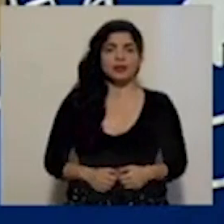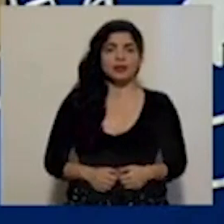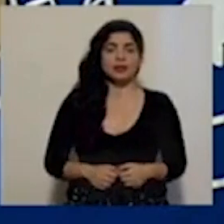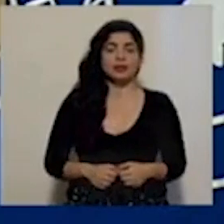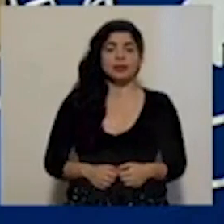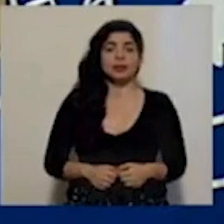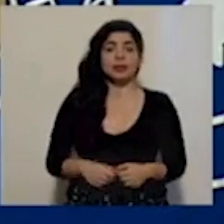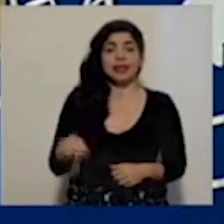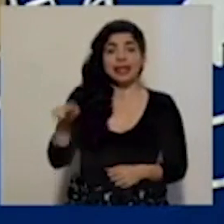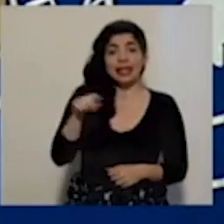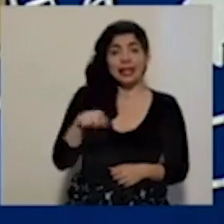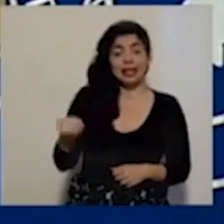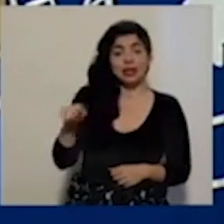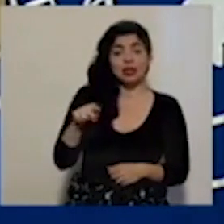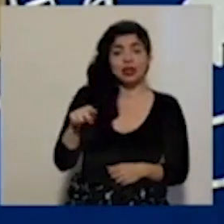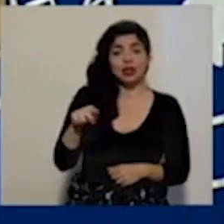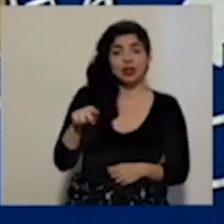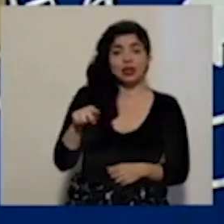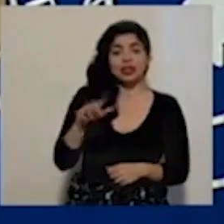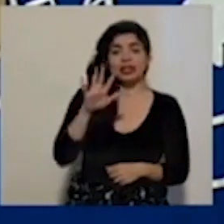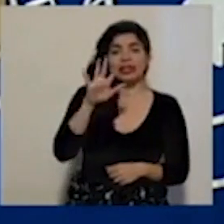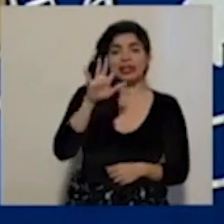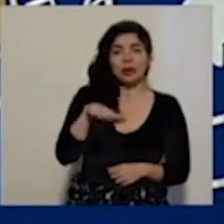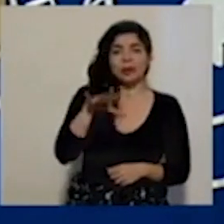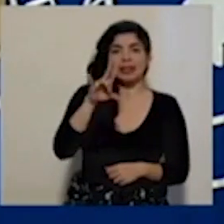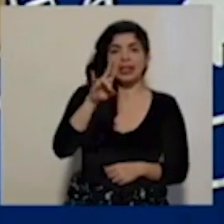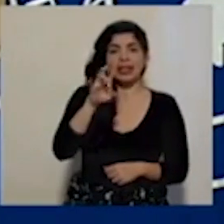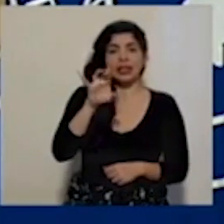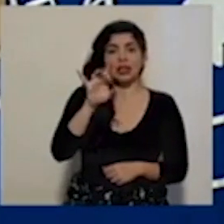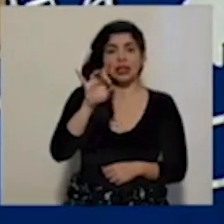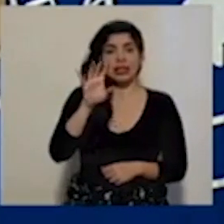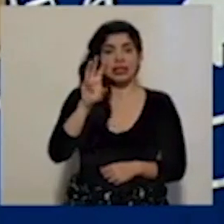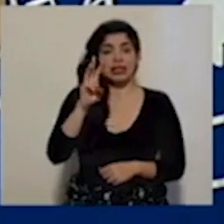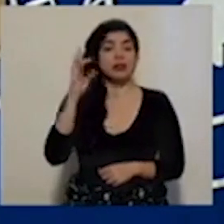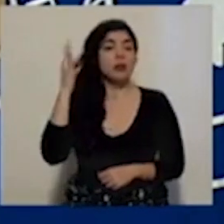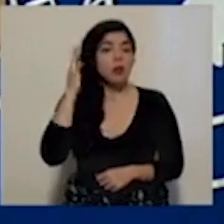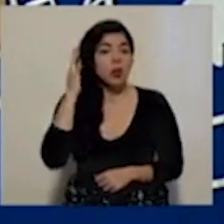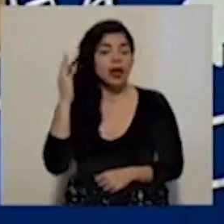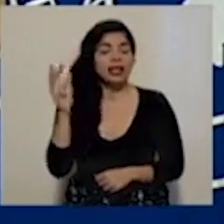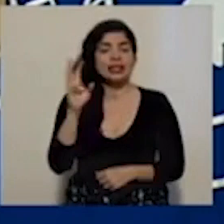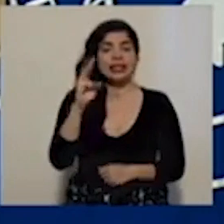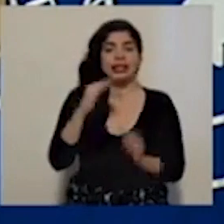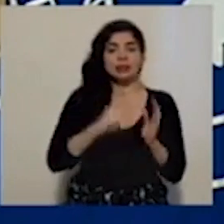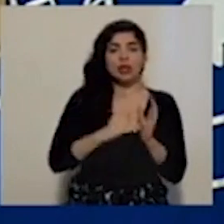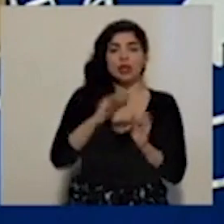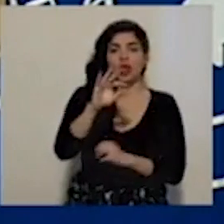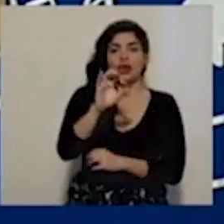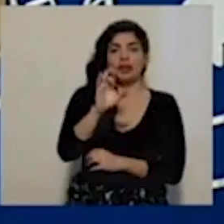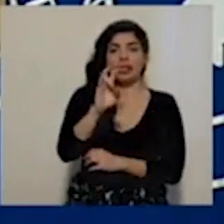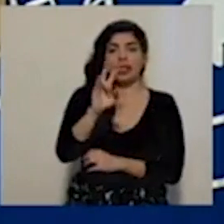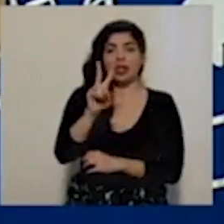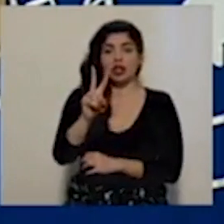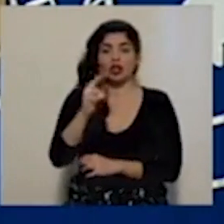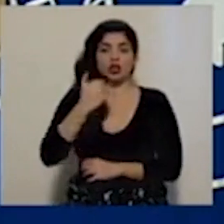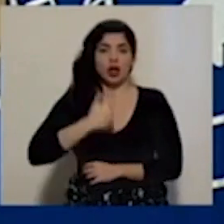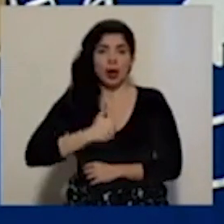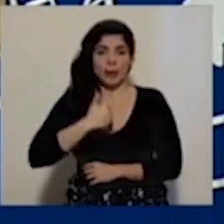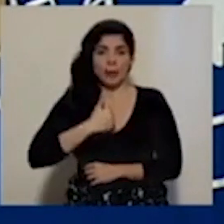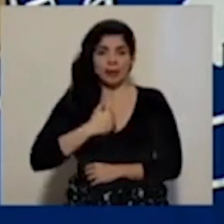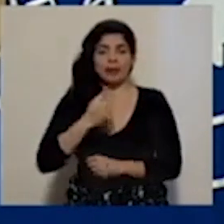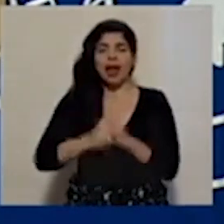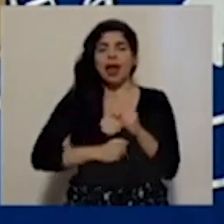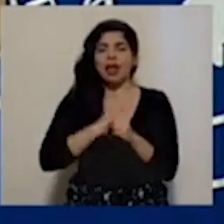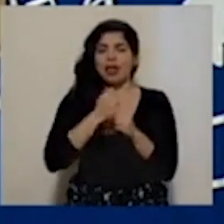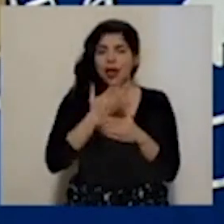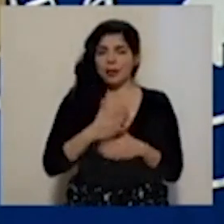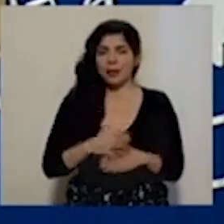de las cuales 5.786 son mujeres y 6.972 son hombres. Por